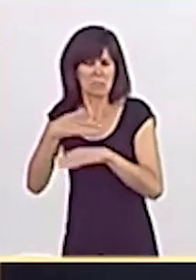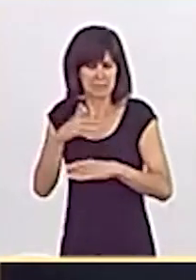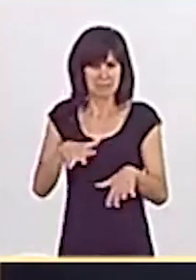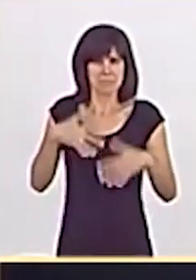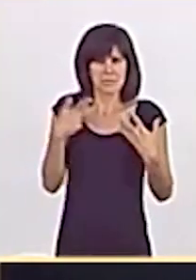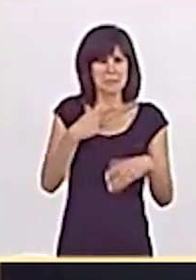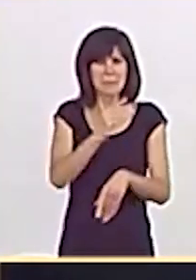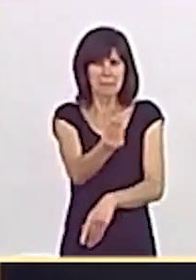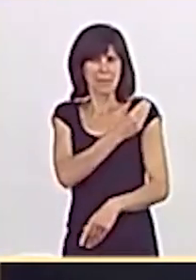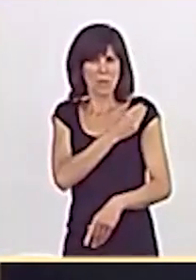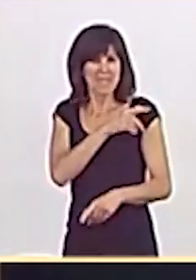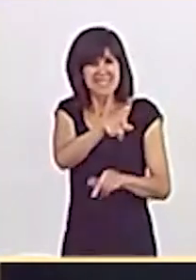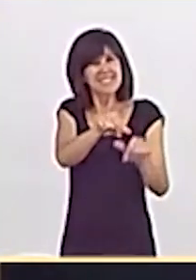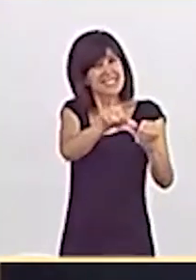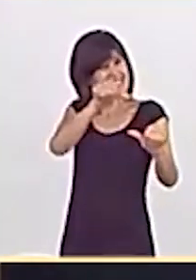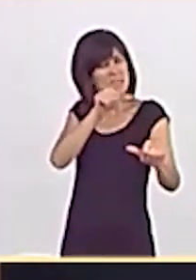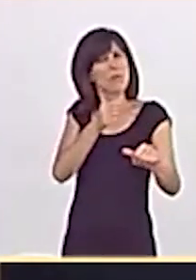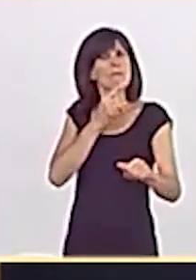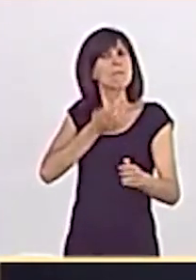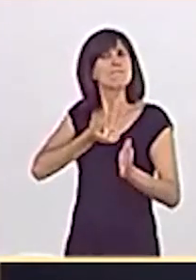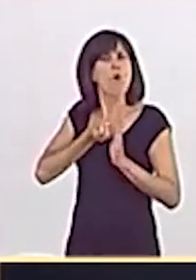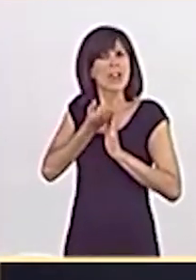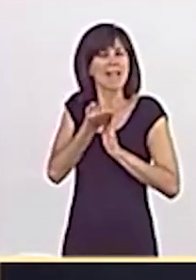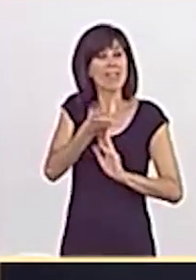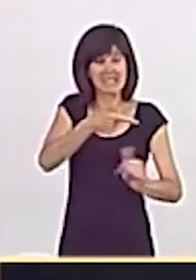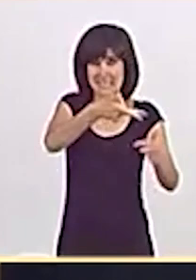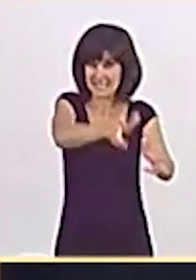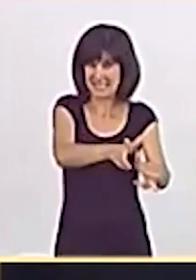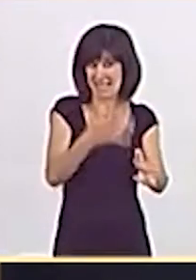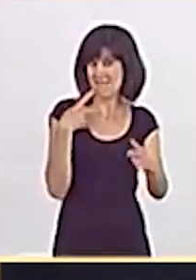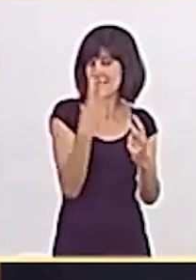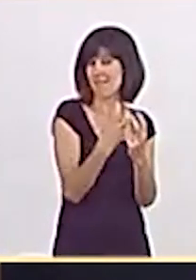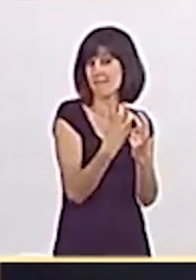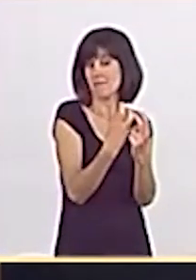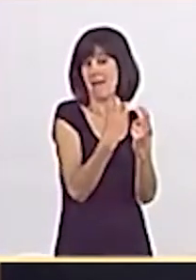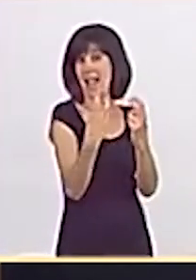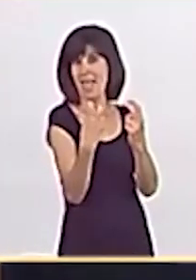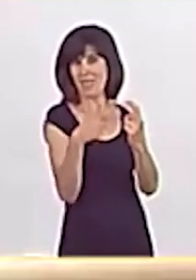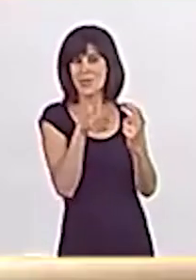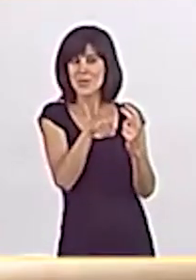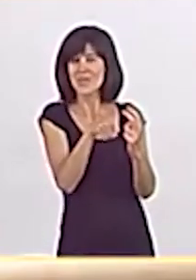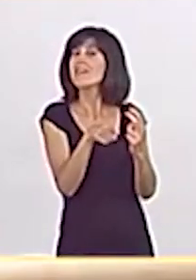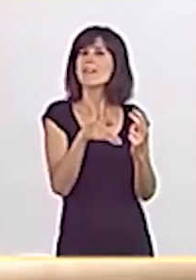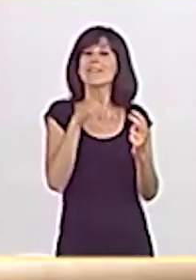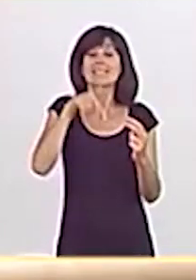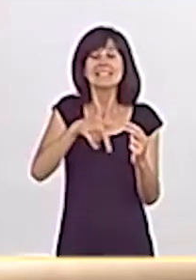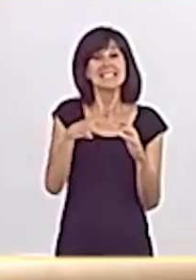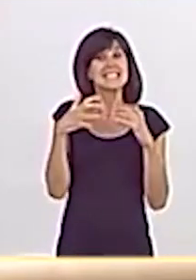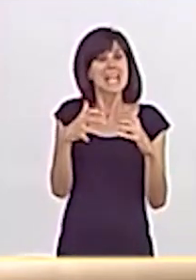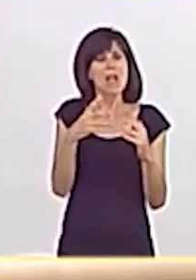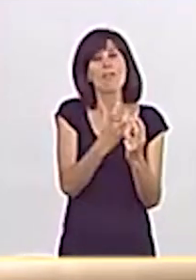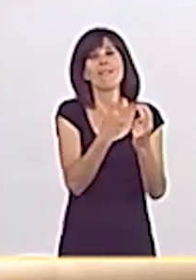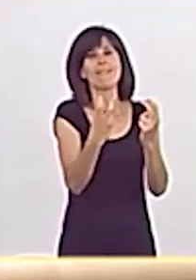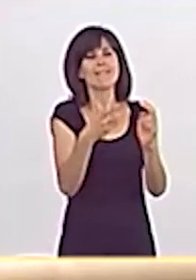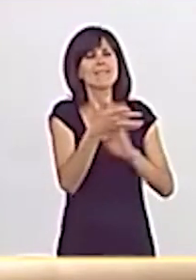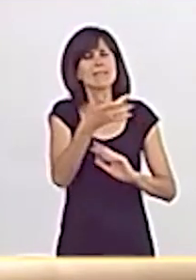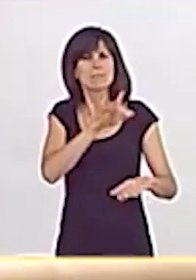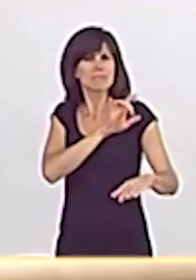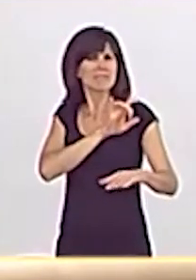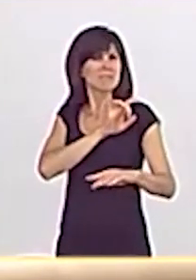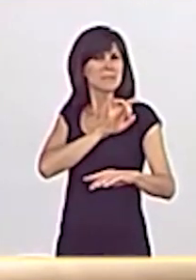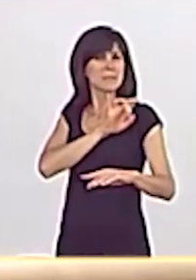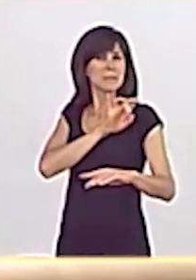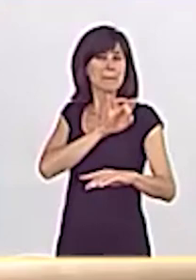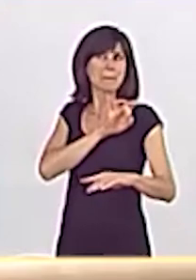pregunta. Cuando usted, de su anterior portavoz, que estaba ahí sentado y usted se sentaba junto a él, aquí en el Senado, envió un